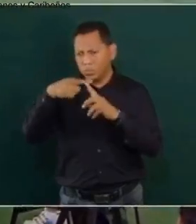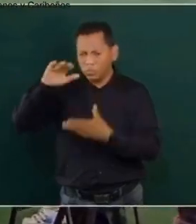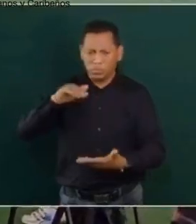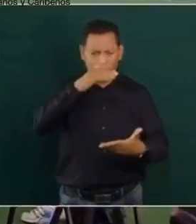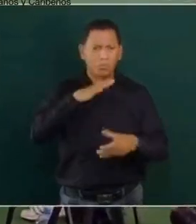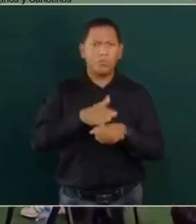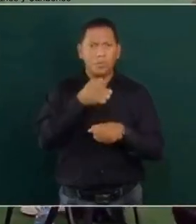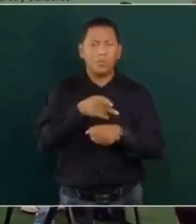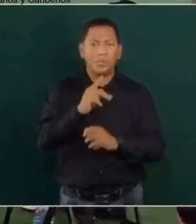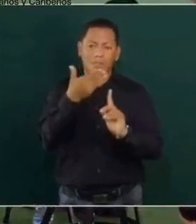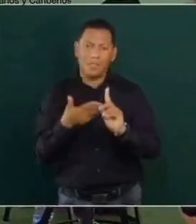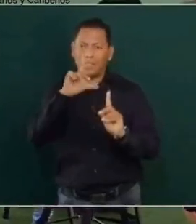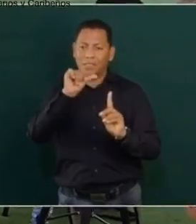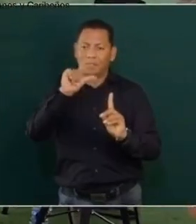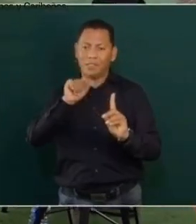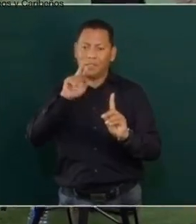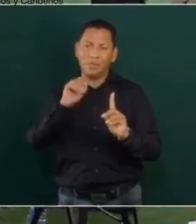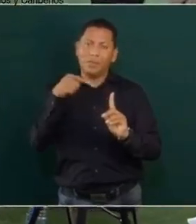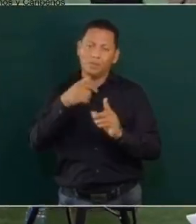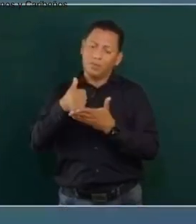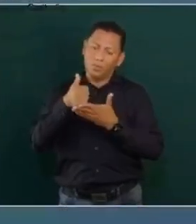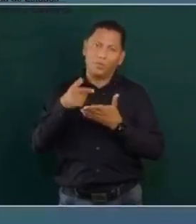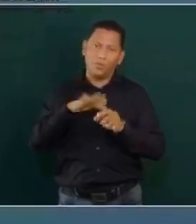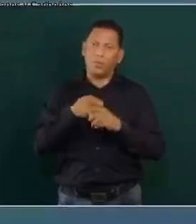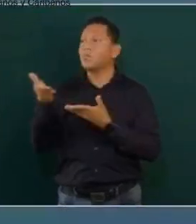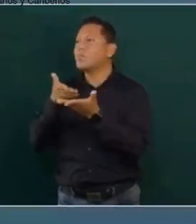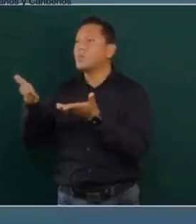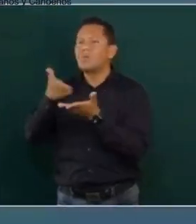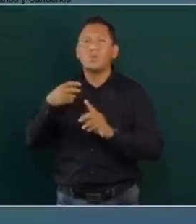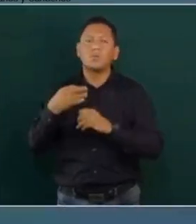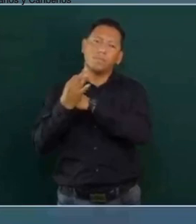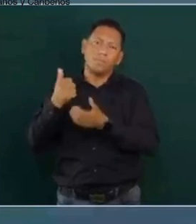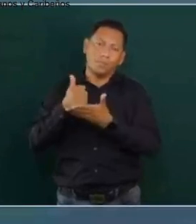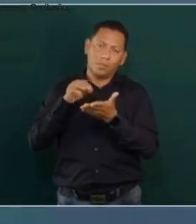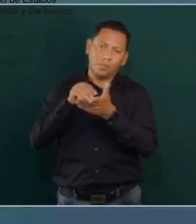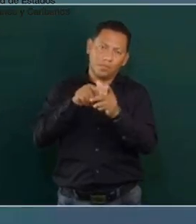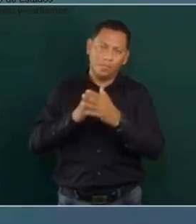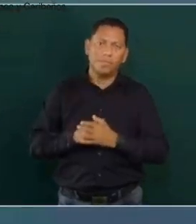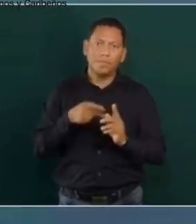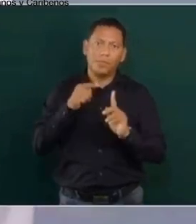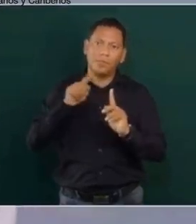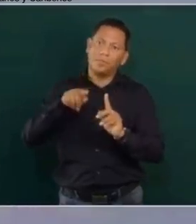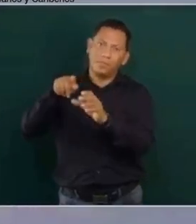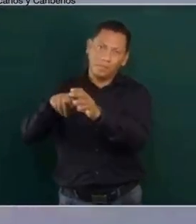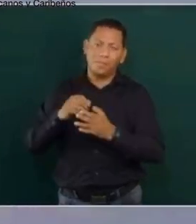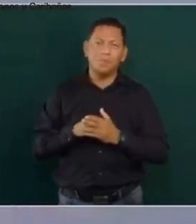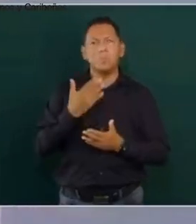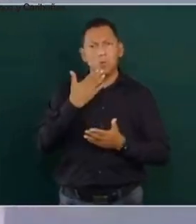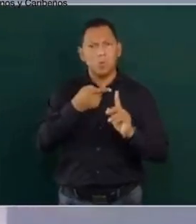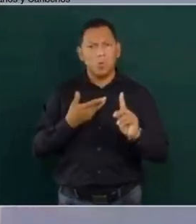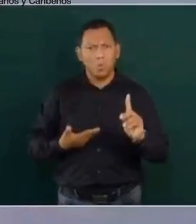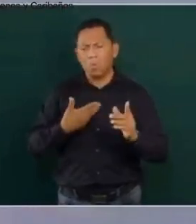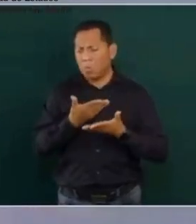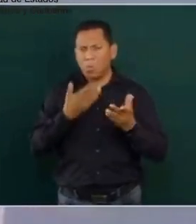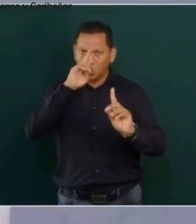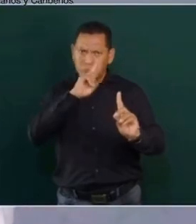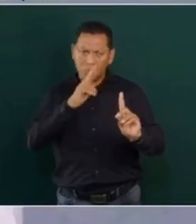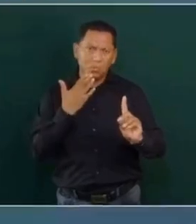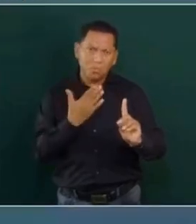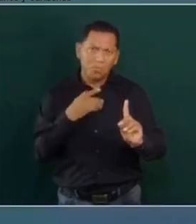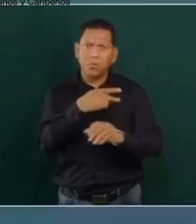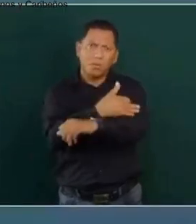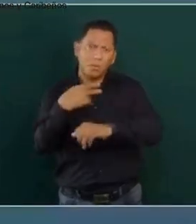falta eso y Lázaro nos ayuda y nos va a seguir ayudando en este asunto. Quiero también decir que es muy buena la relación con el ingeniero Cárdenas. Yo respeto mucho